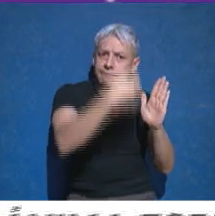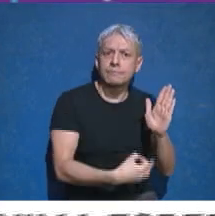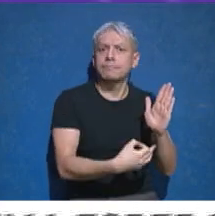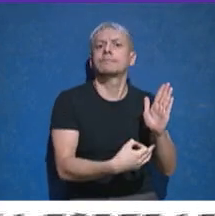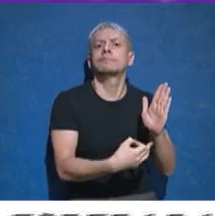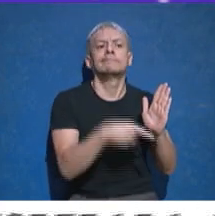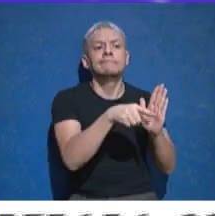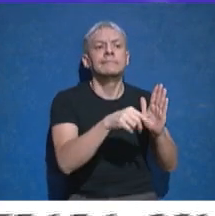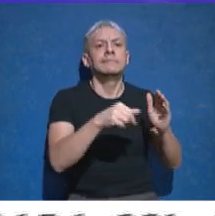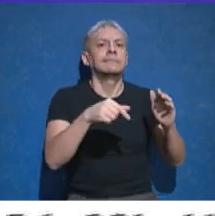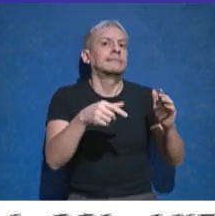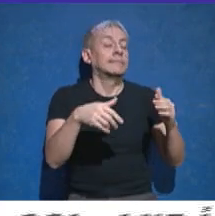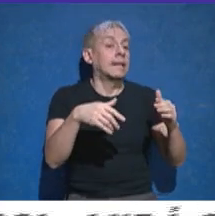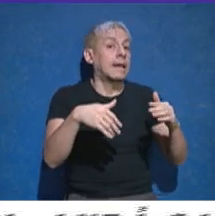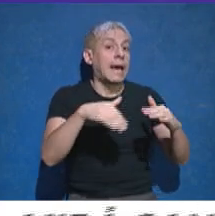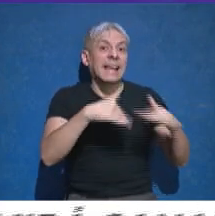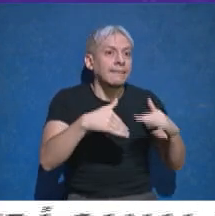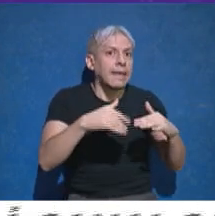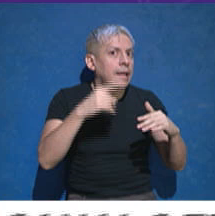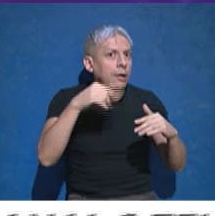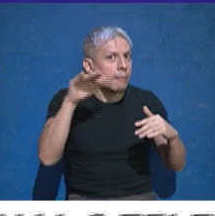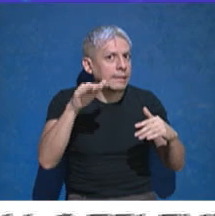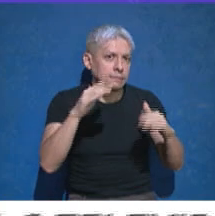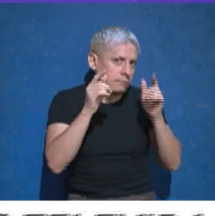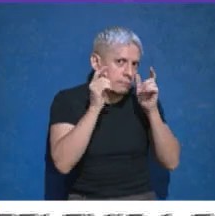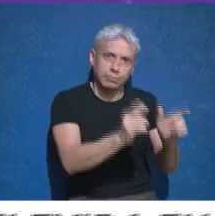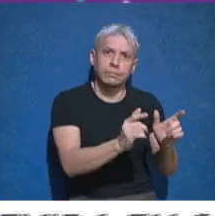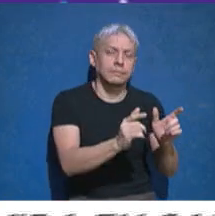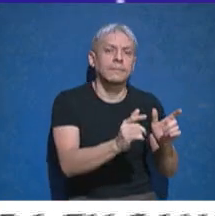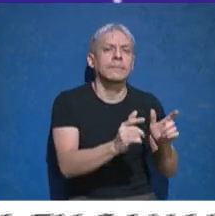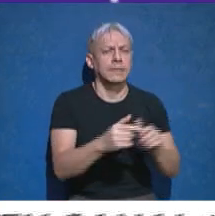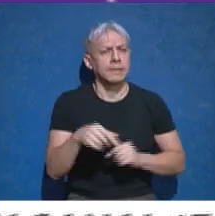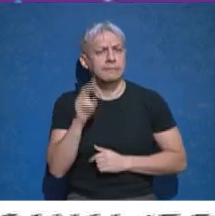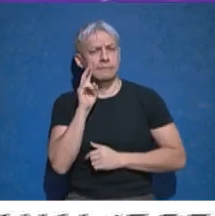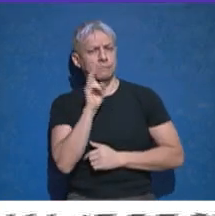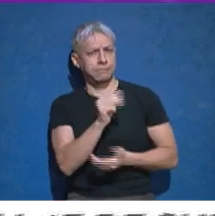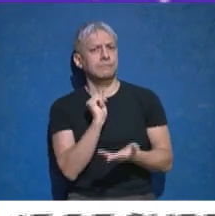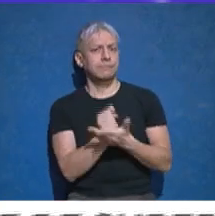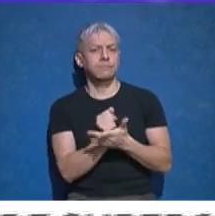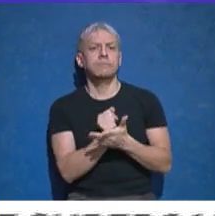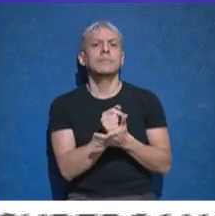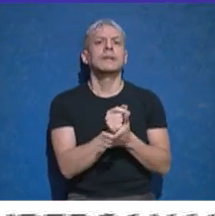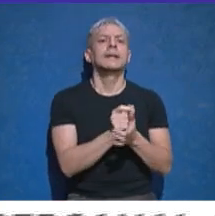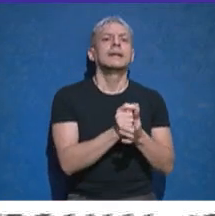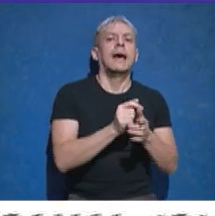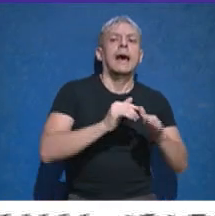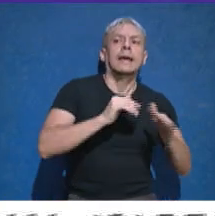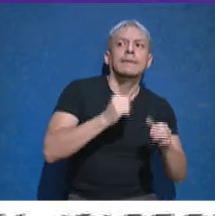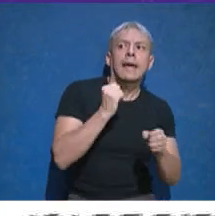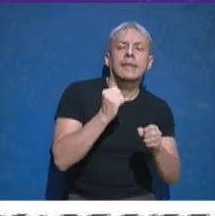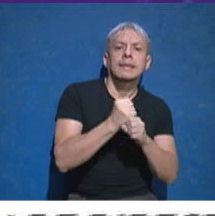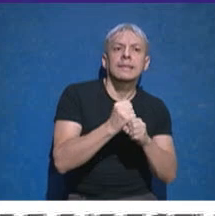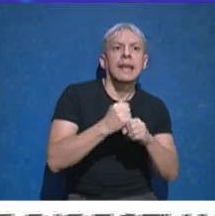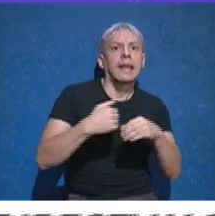todo, con las actividades de mayor riesgo. Nosotros hemos visto que las actividades en donde más riesgo de contagio hay